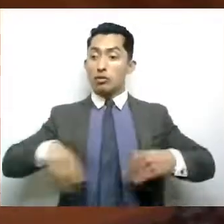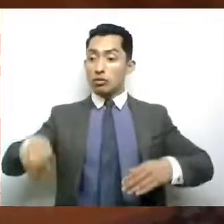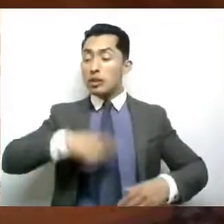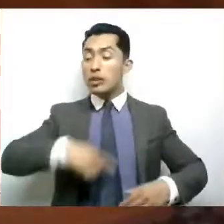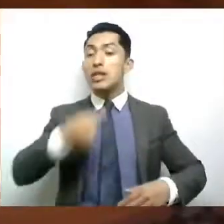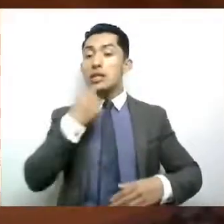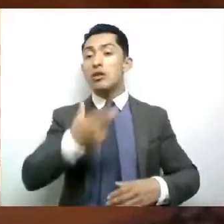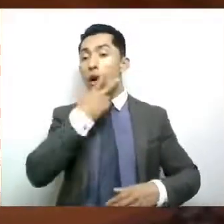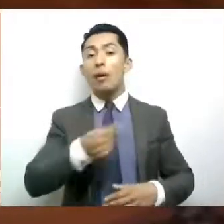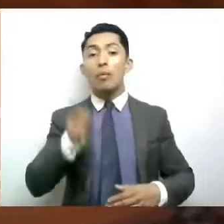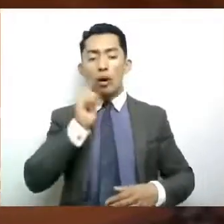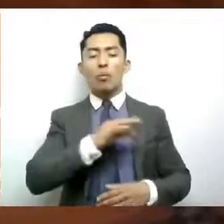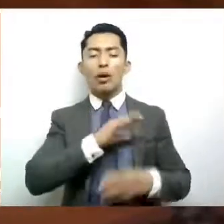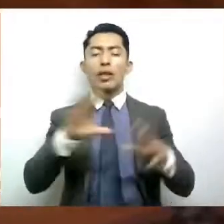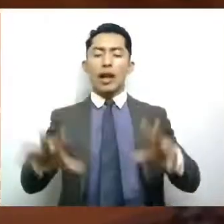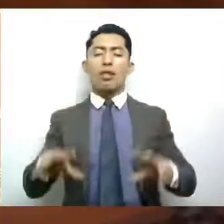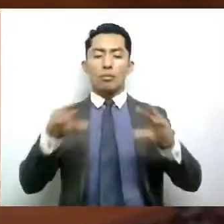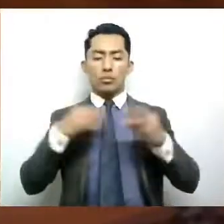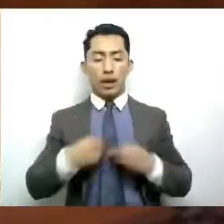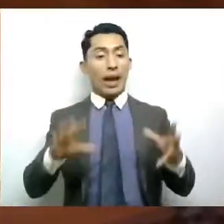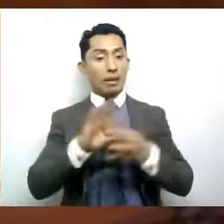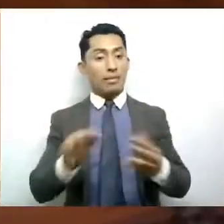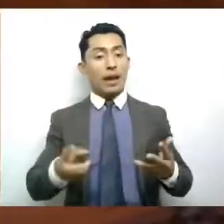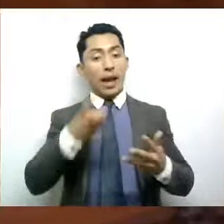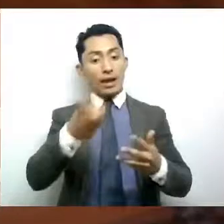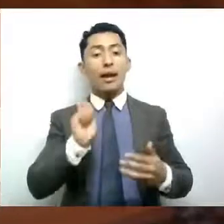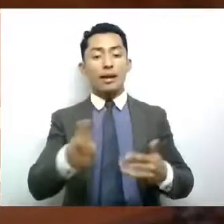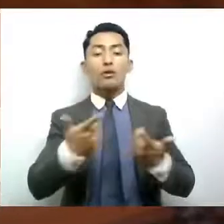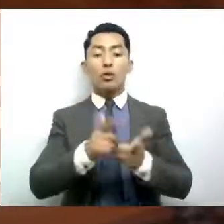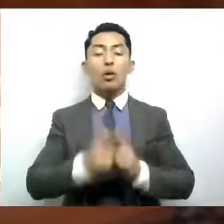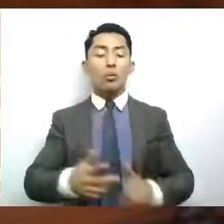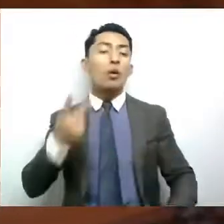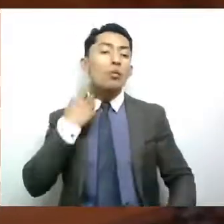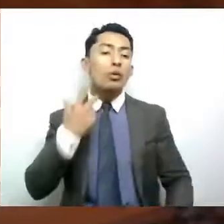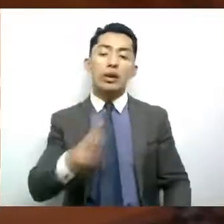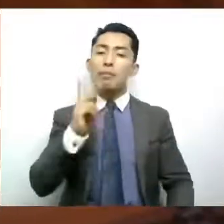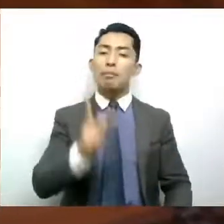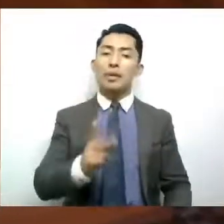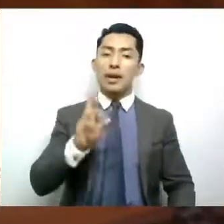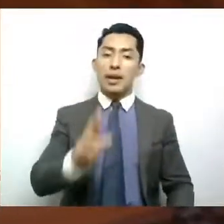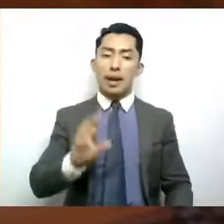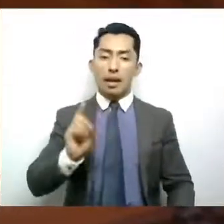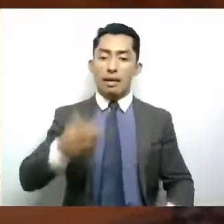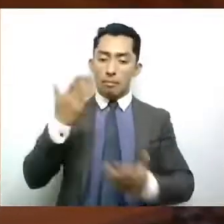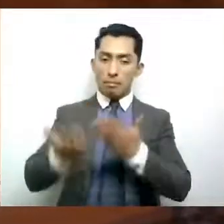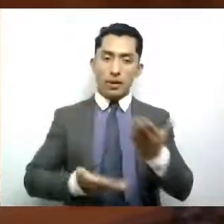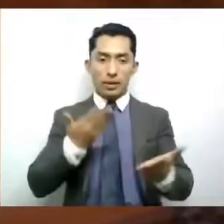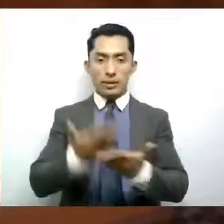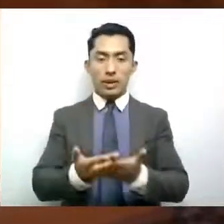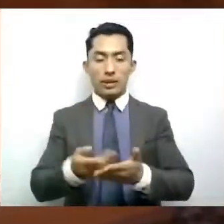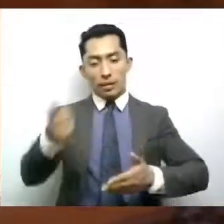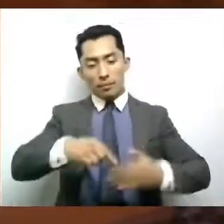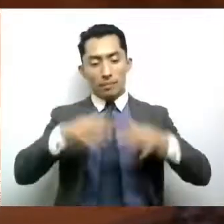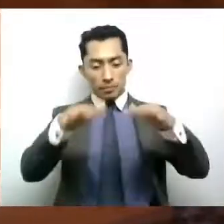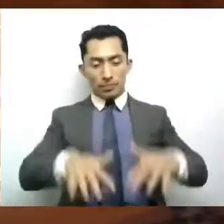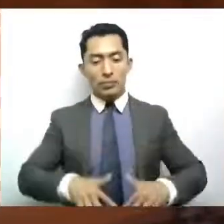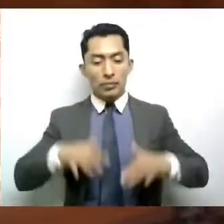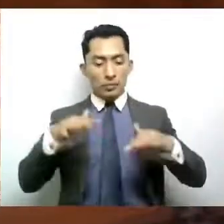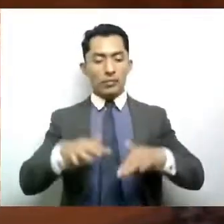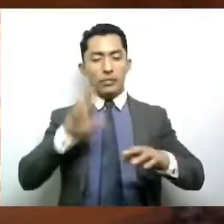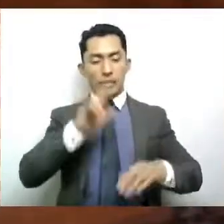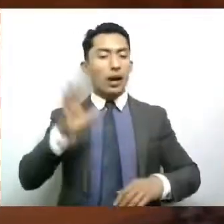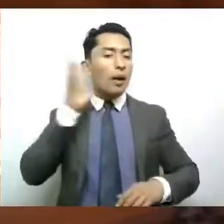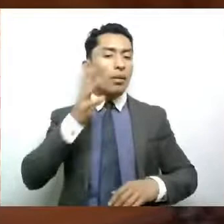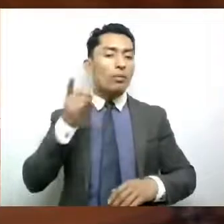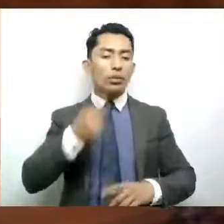niñas. Es por lo anterior que el Partido de la Revolución Democrática presenta ante esta honorable legislatura el punto de